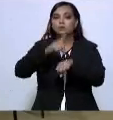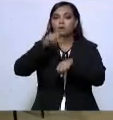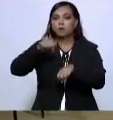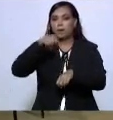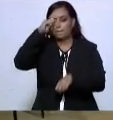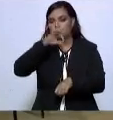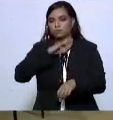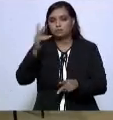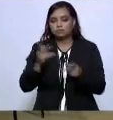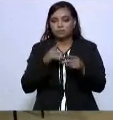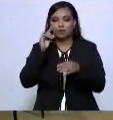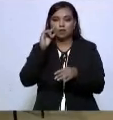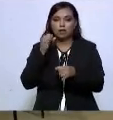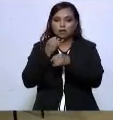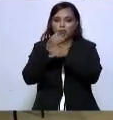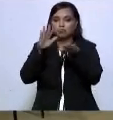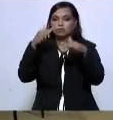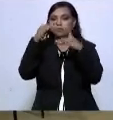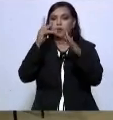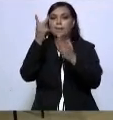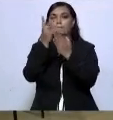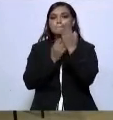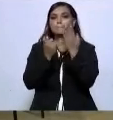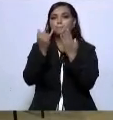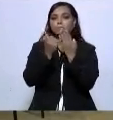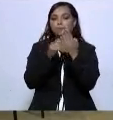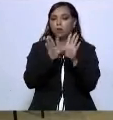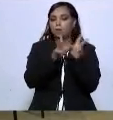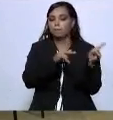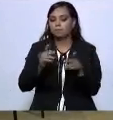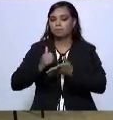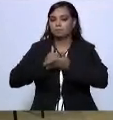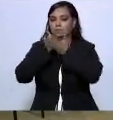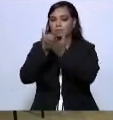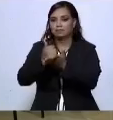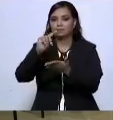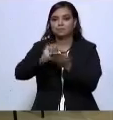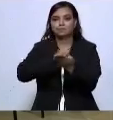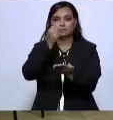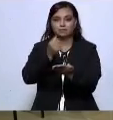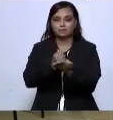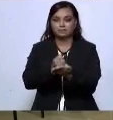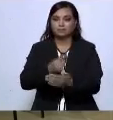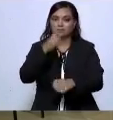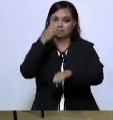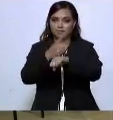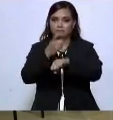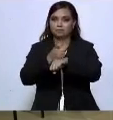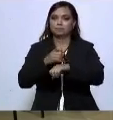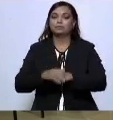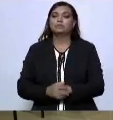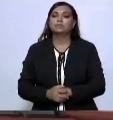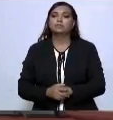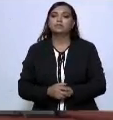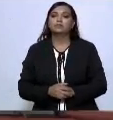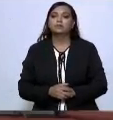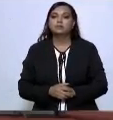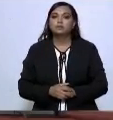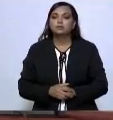hacerles partícipes del plan de apoyo a Tamaulipas. Primero, poner